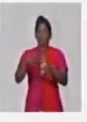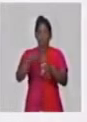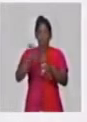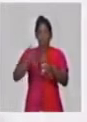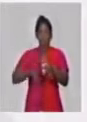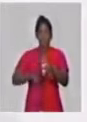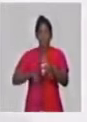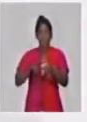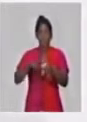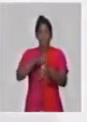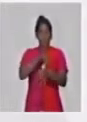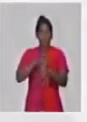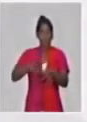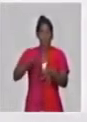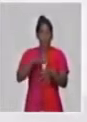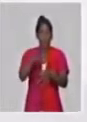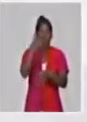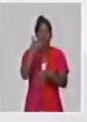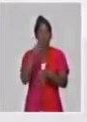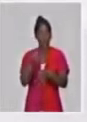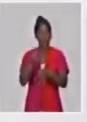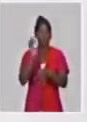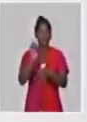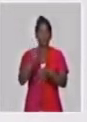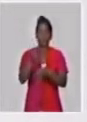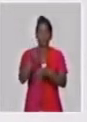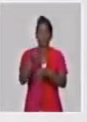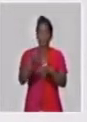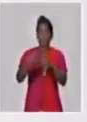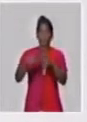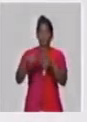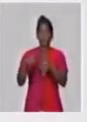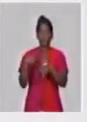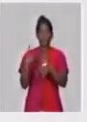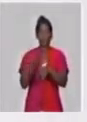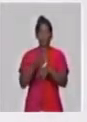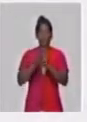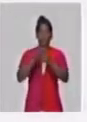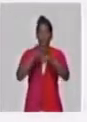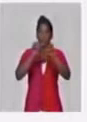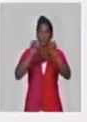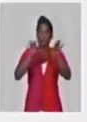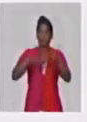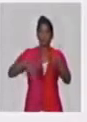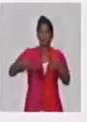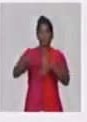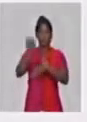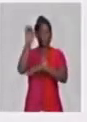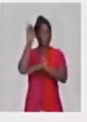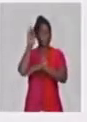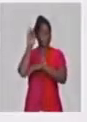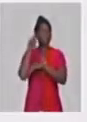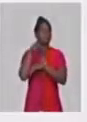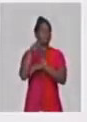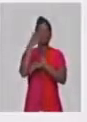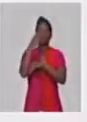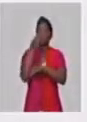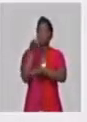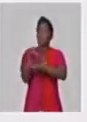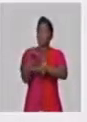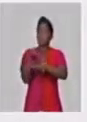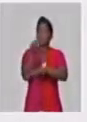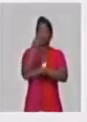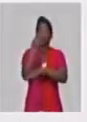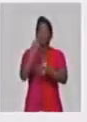la población que hicimos, divulgamos de manera diaria en aquellos lugares donde tuvimos aislamiento